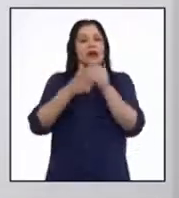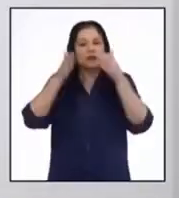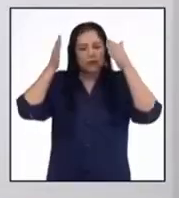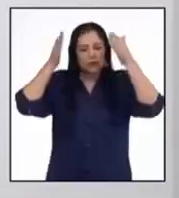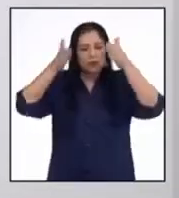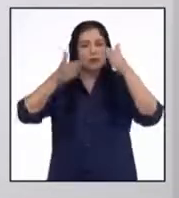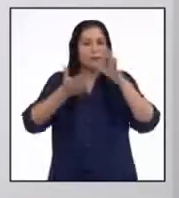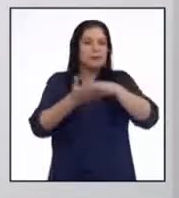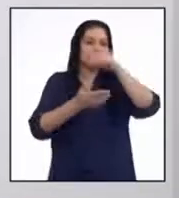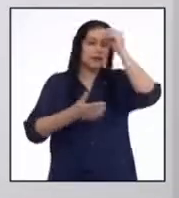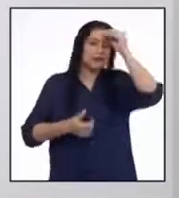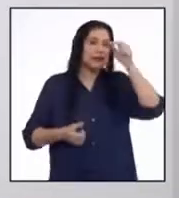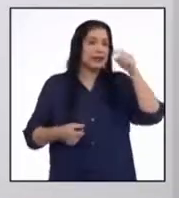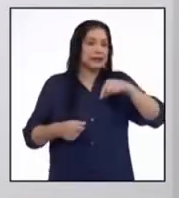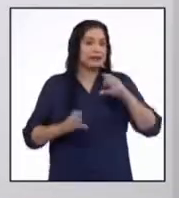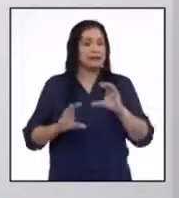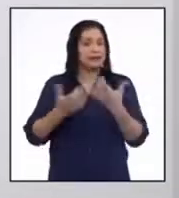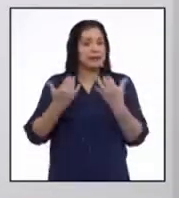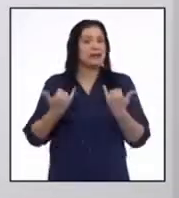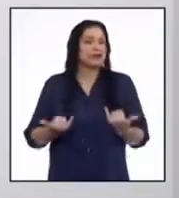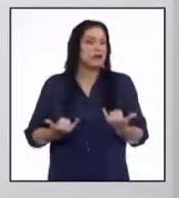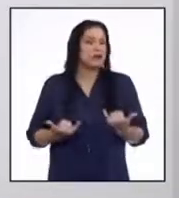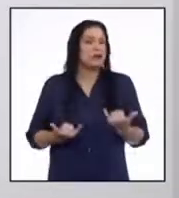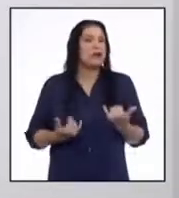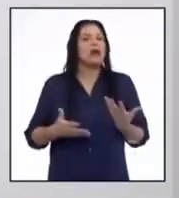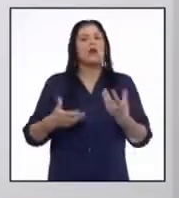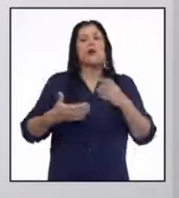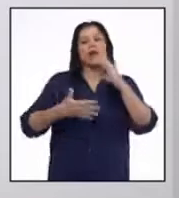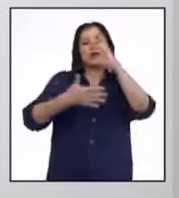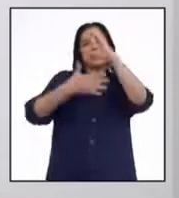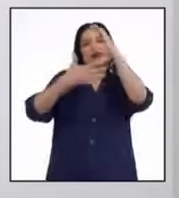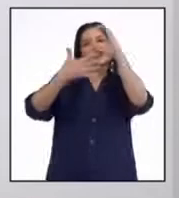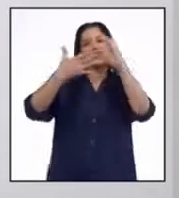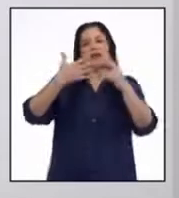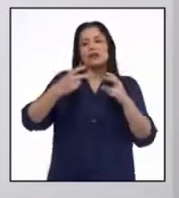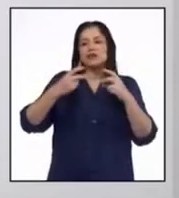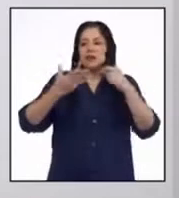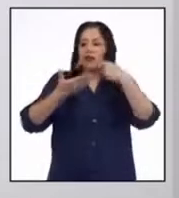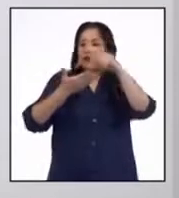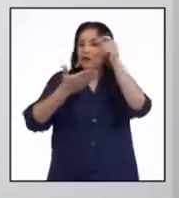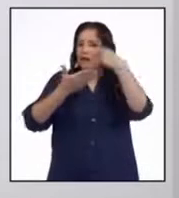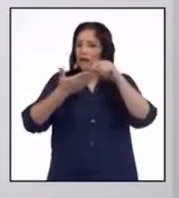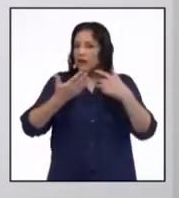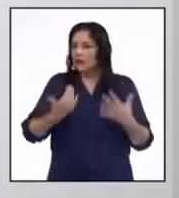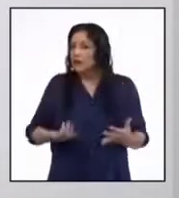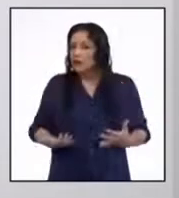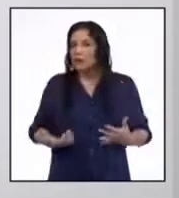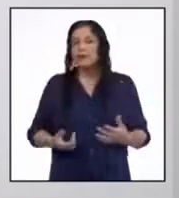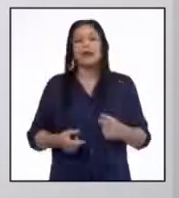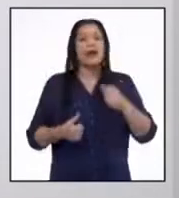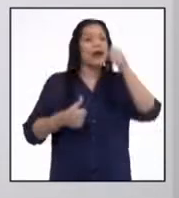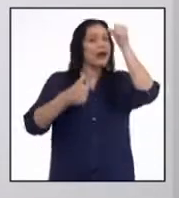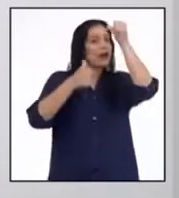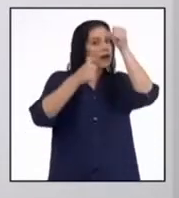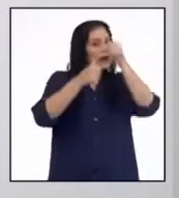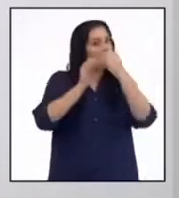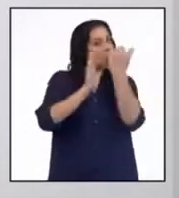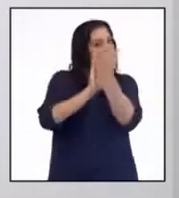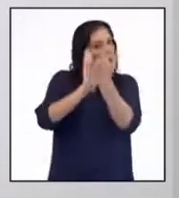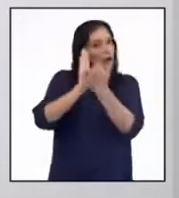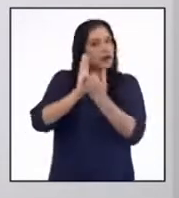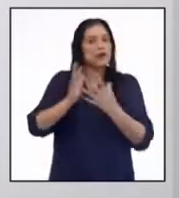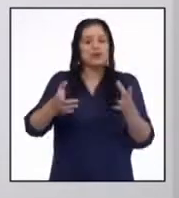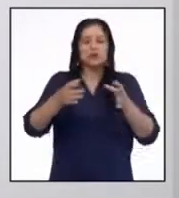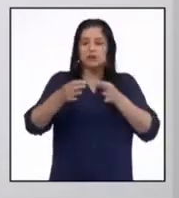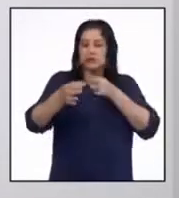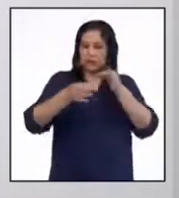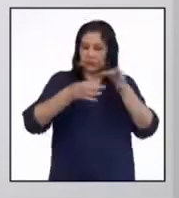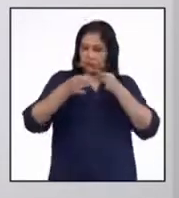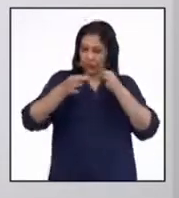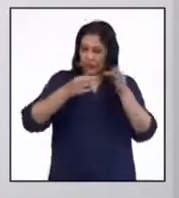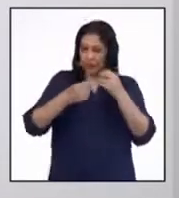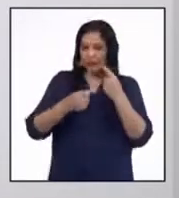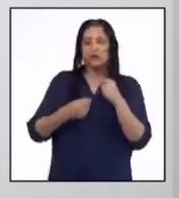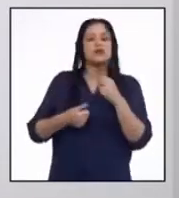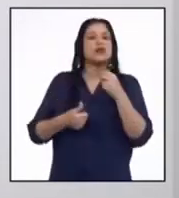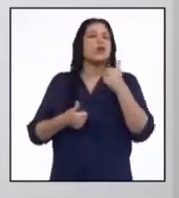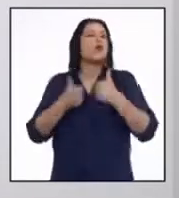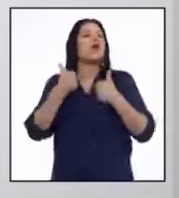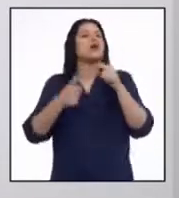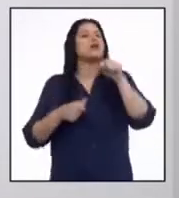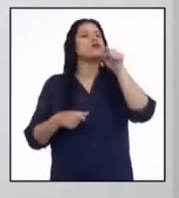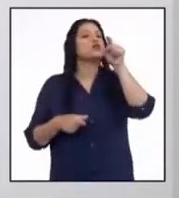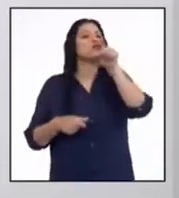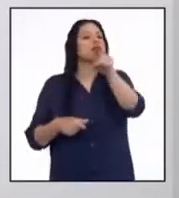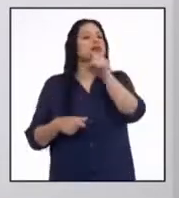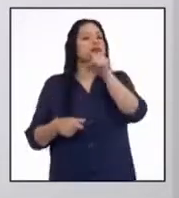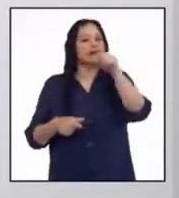aprendizajes de este programa respecto a los criterios de evaluación. Recuerden que estos son descripciones de aquello que deben